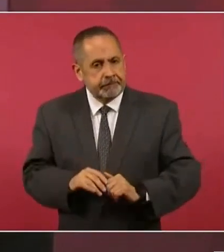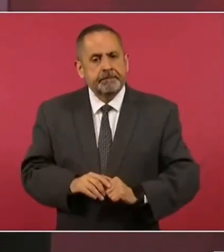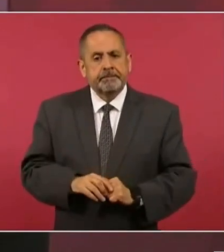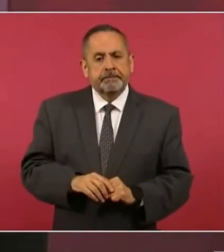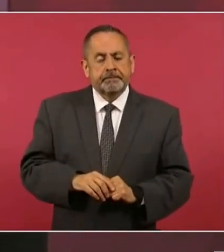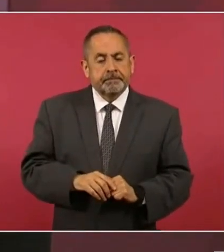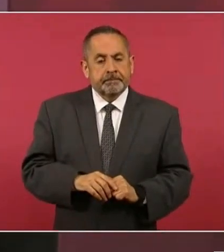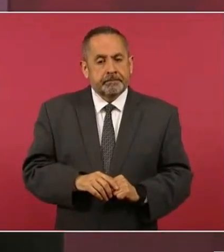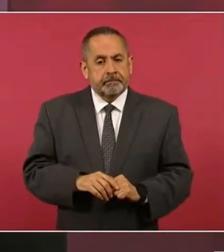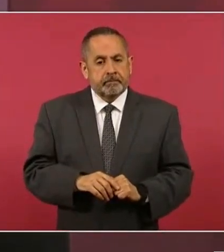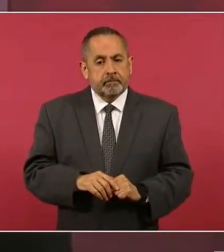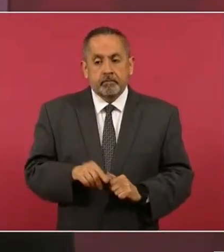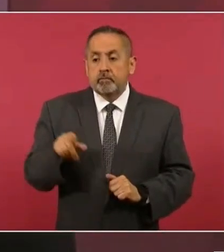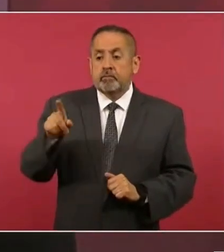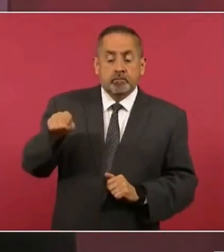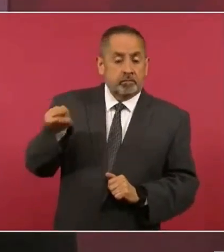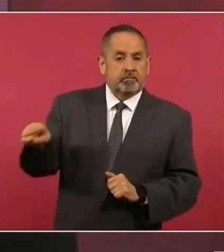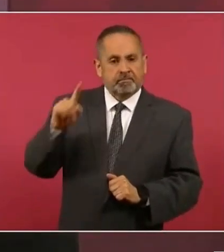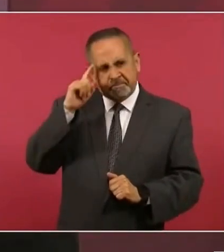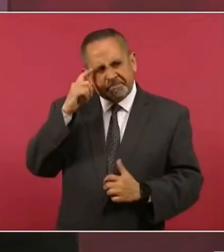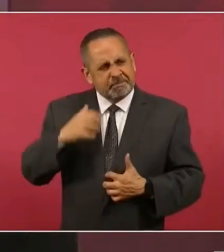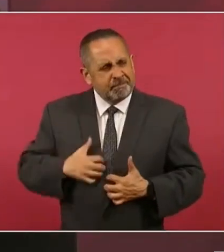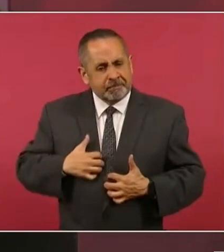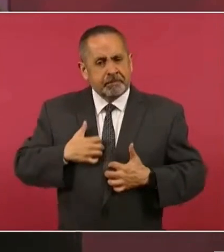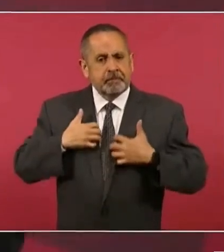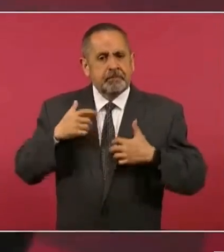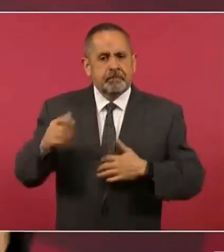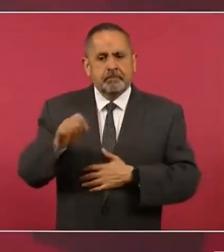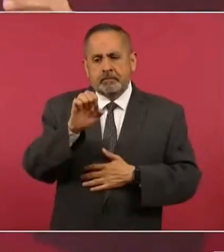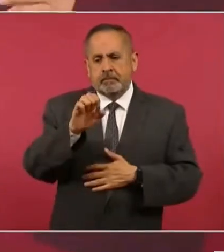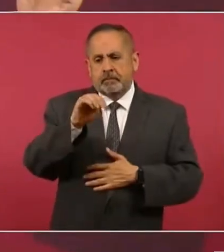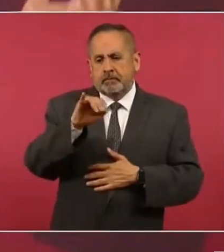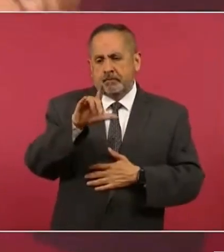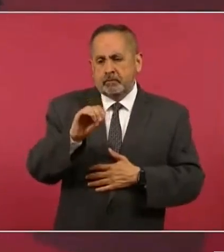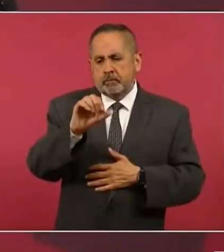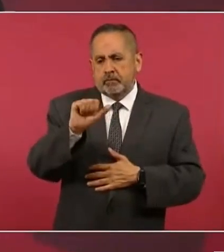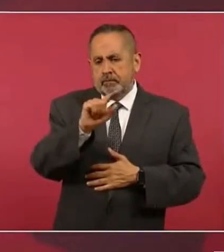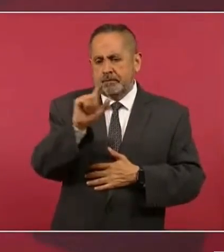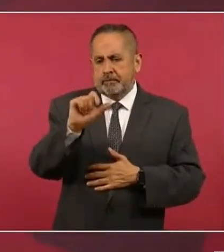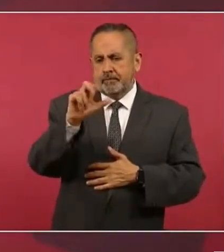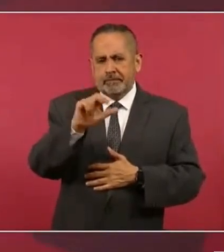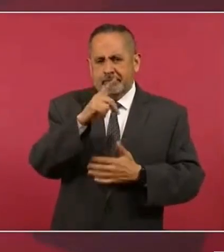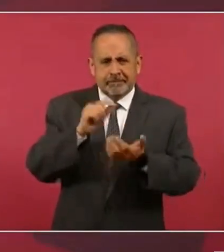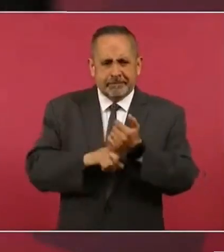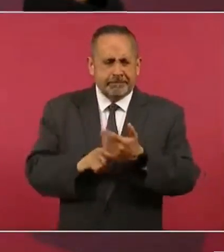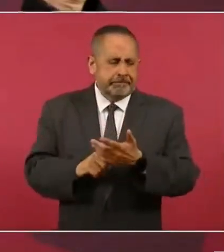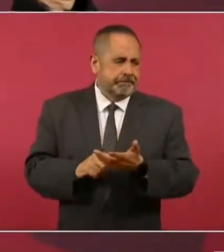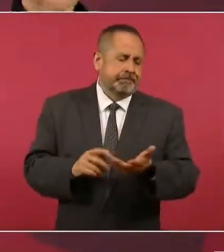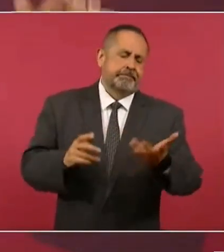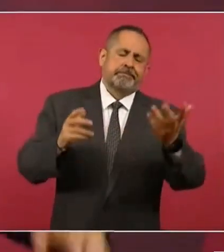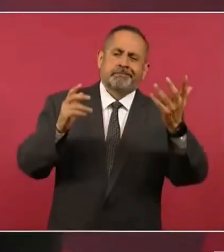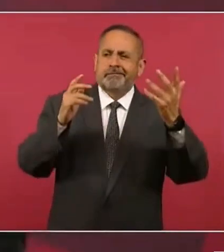se enojó mucho Emilio Azcárraga y les dijo